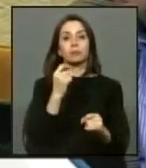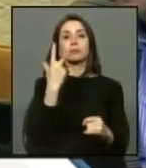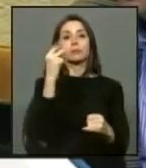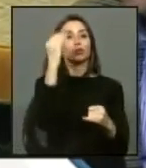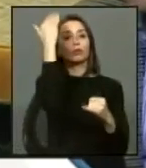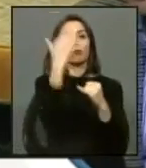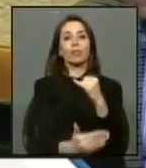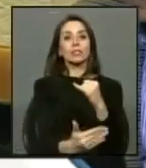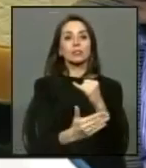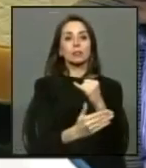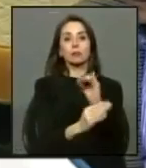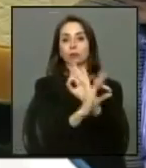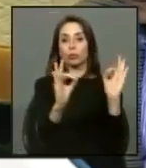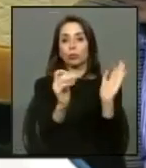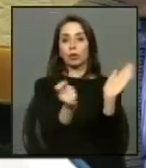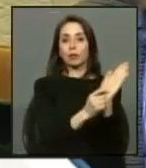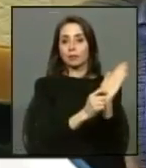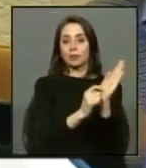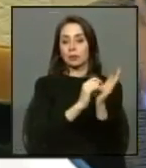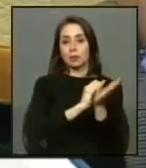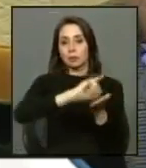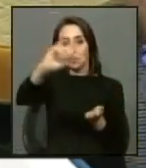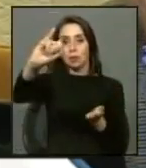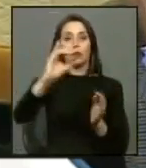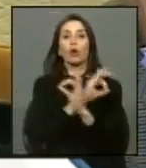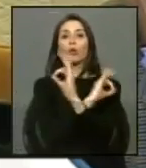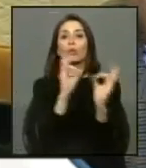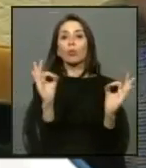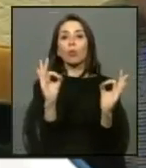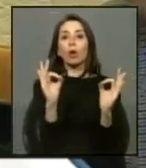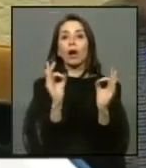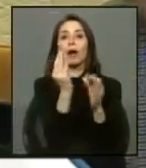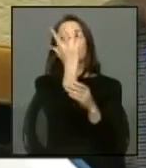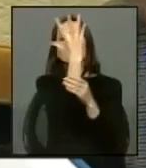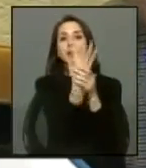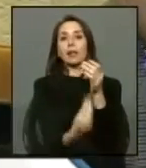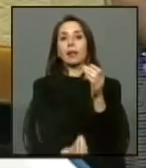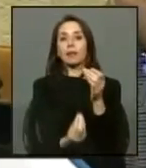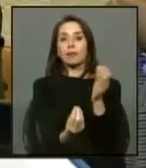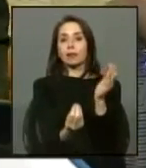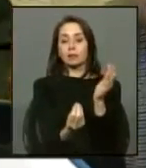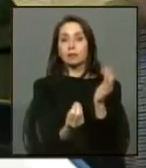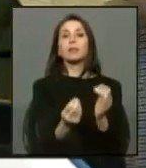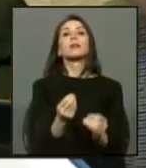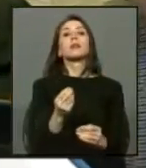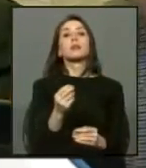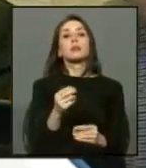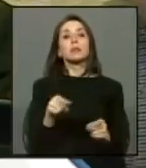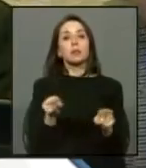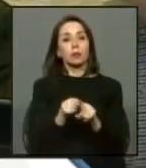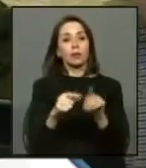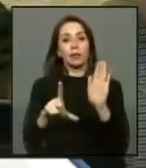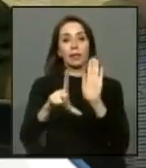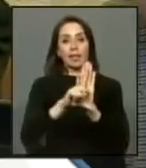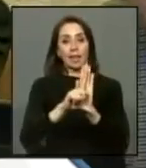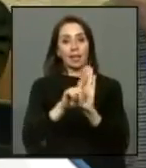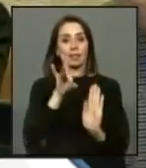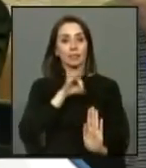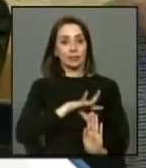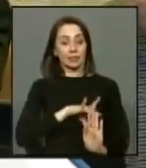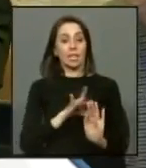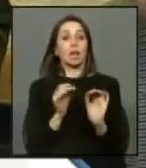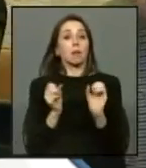imprescriptibles es decir nunca prescribirán aun cuando la legislación chilena